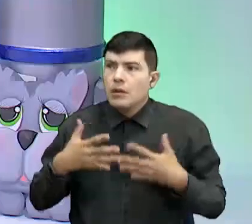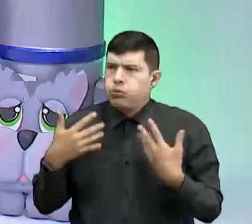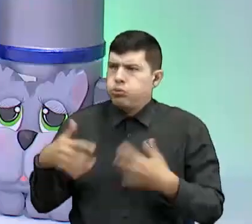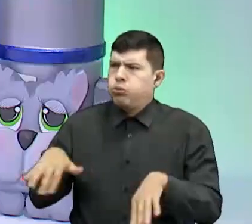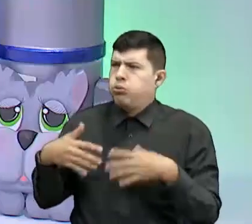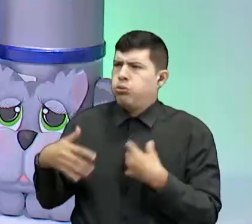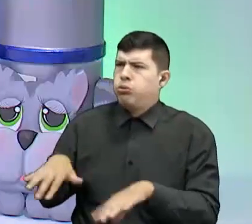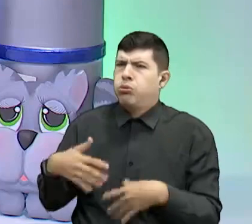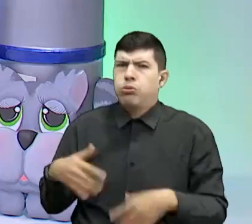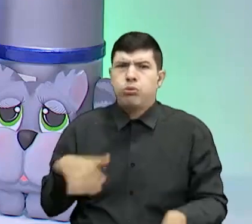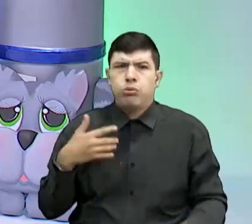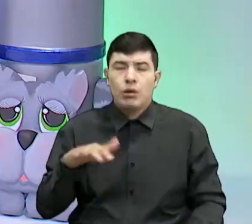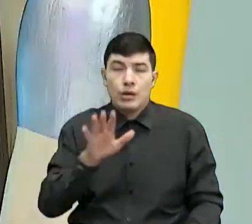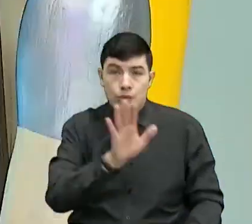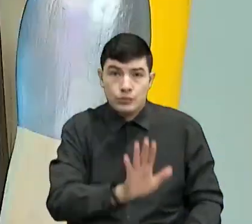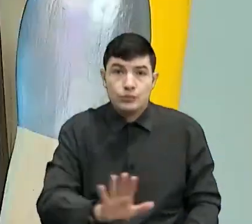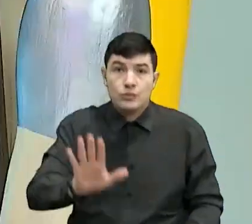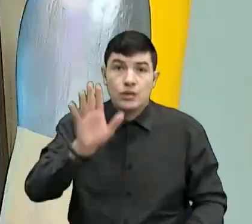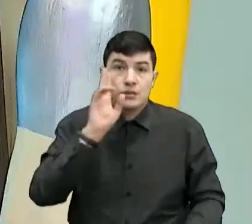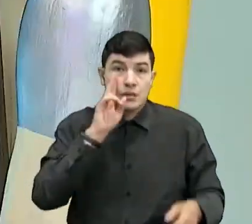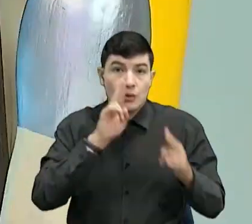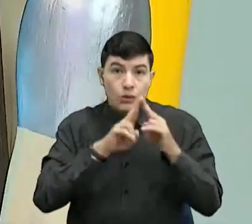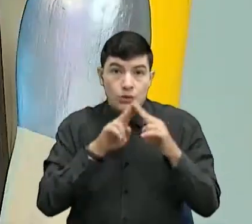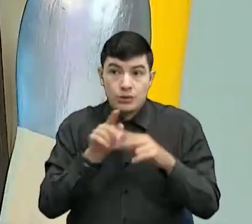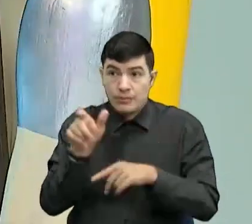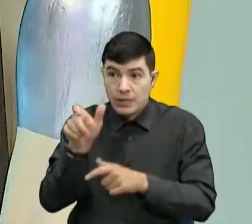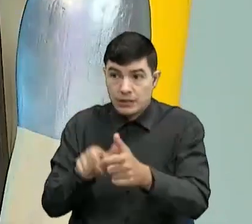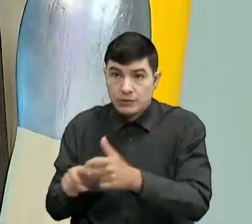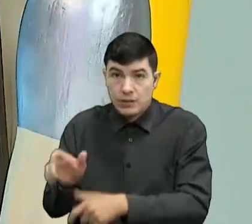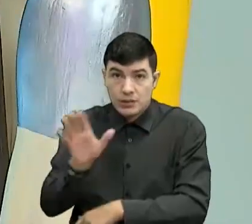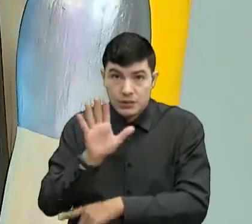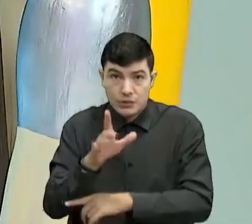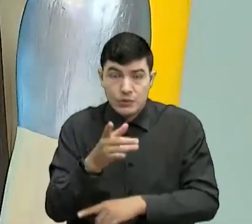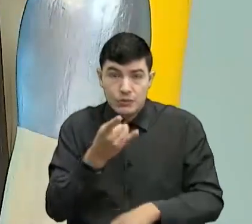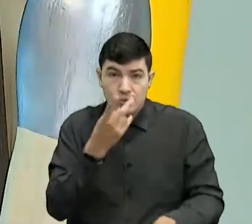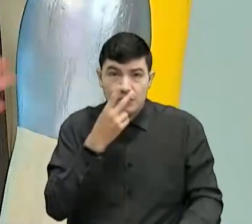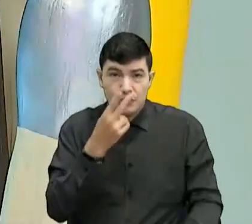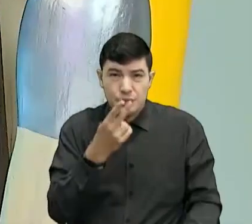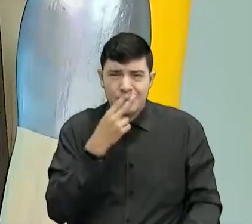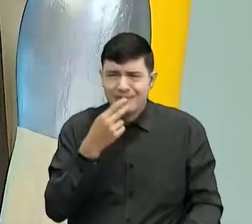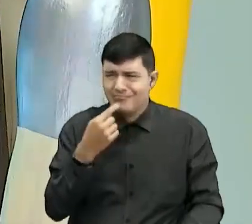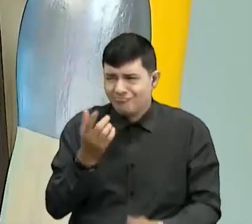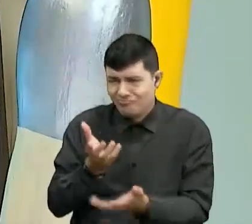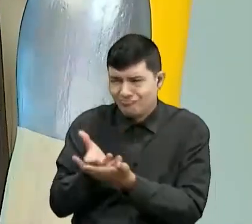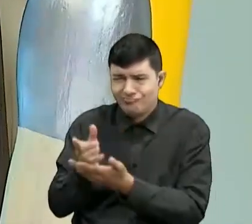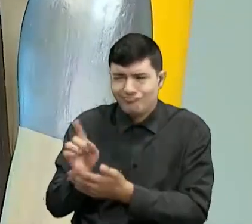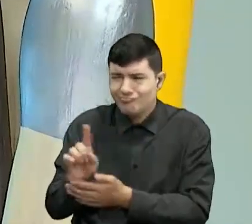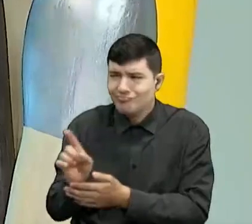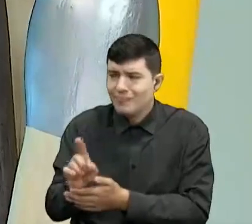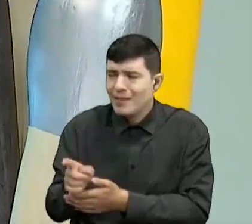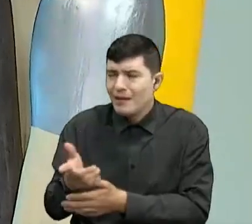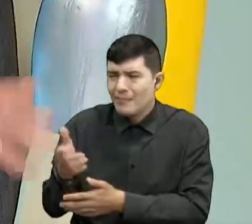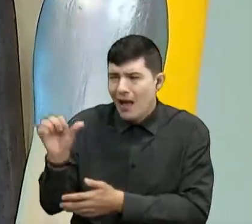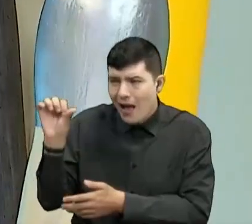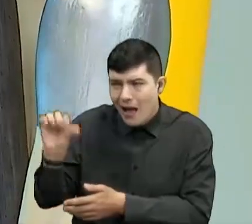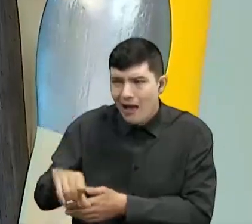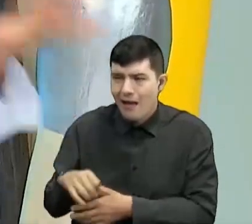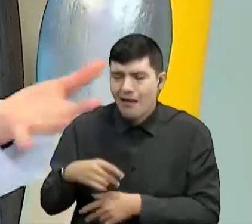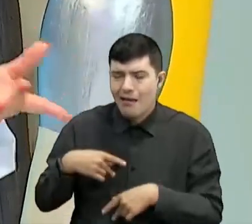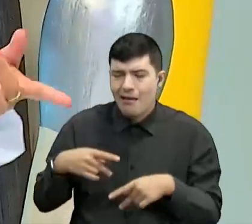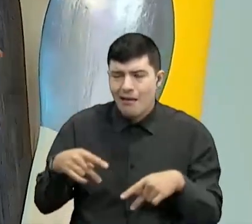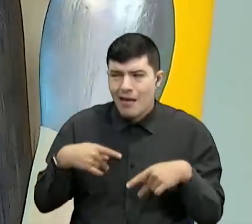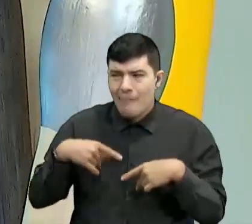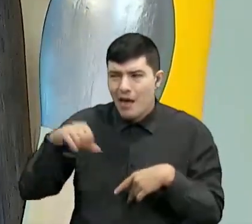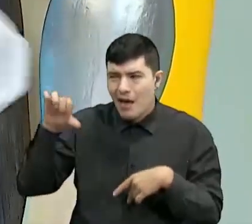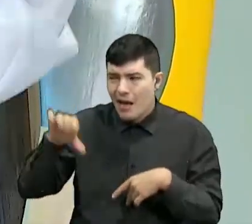¡Sangos! No, miren, ustedes, si conocen a alguien que, que fume cigarrillo, no. Díganles que eso está mal porque se le van a poner negro los pulmones, no